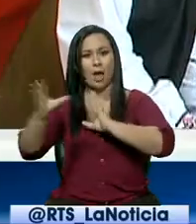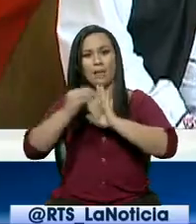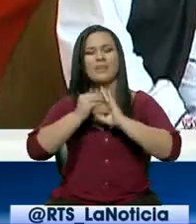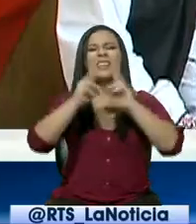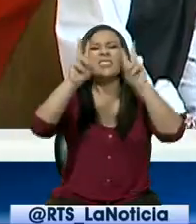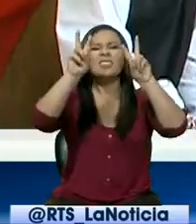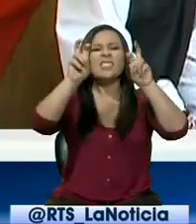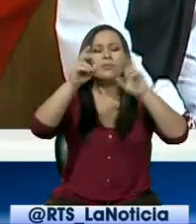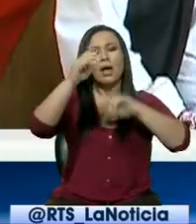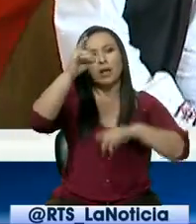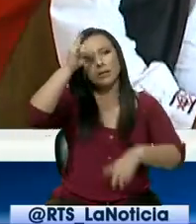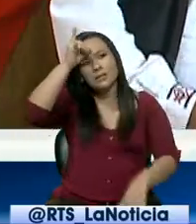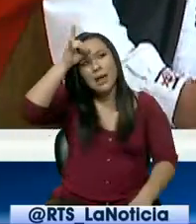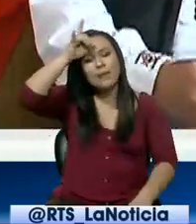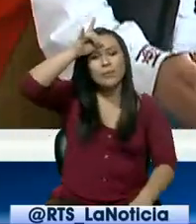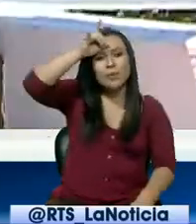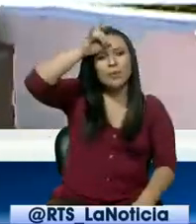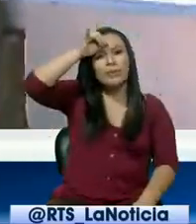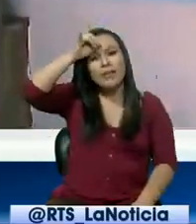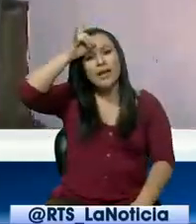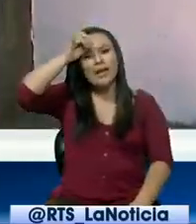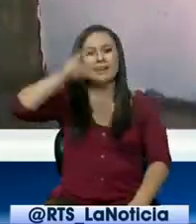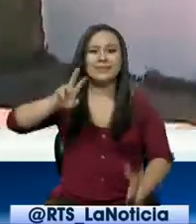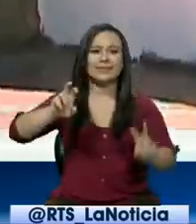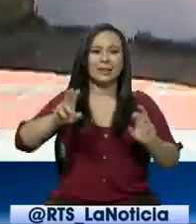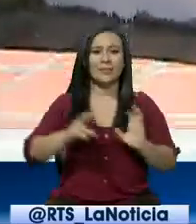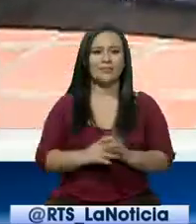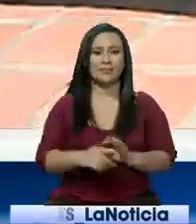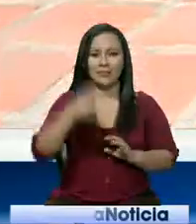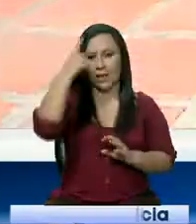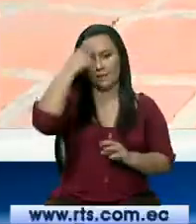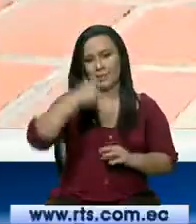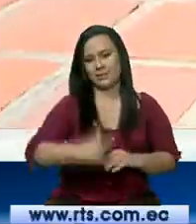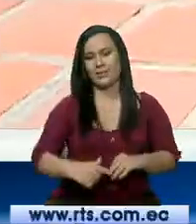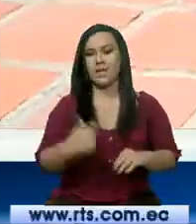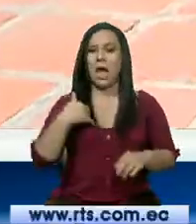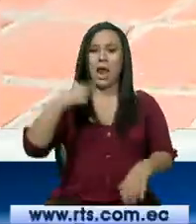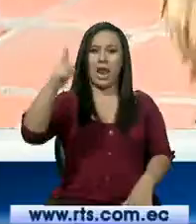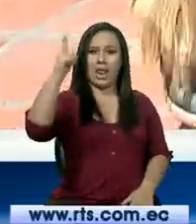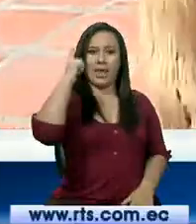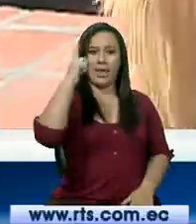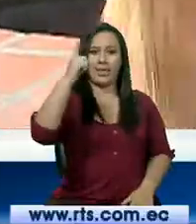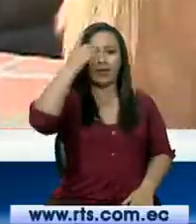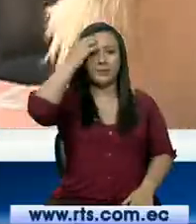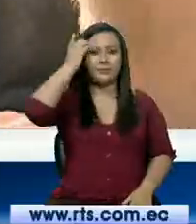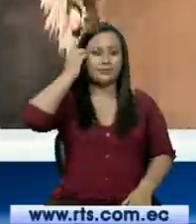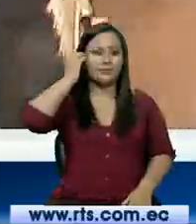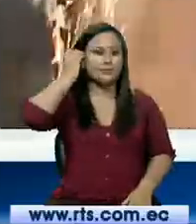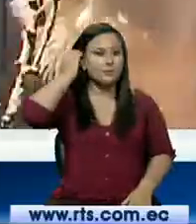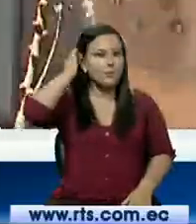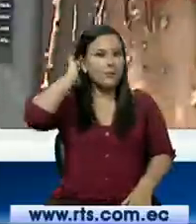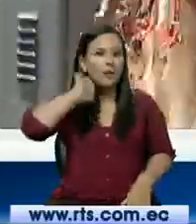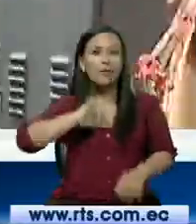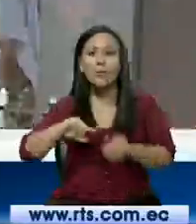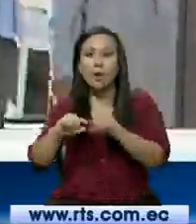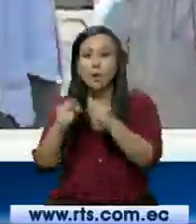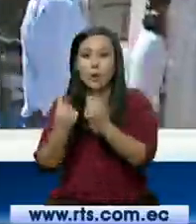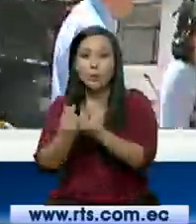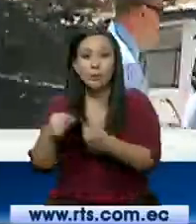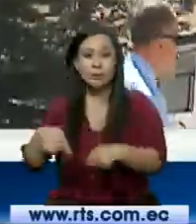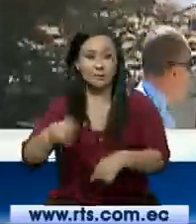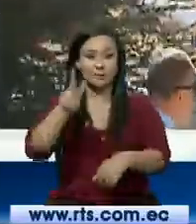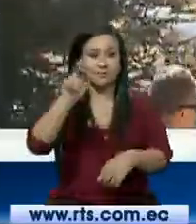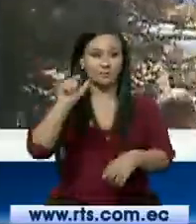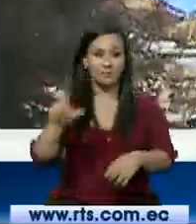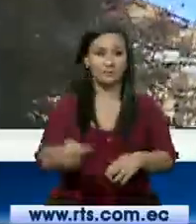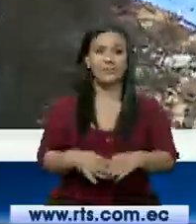¿Qué representa el Diabluma? El Diabluma es el personaje líder de las agrupaciones del baile. Es